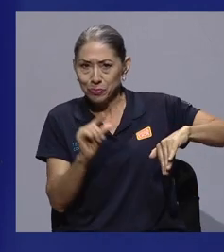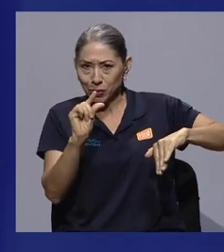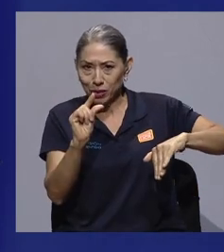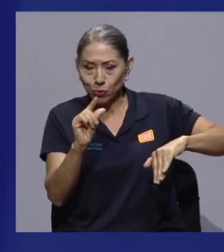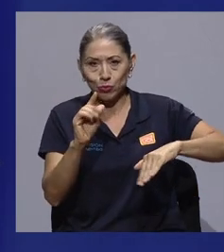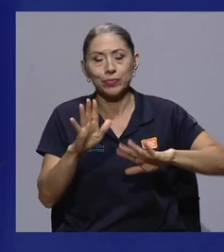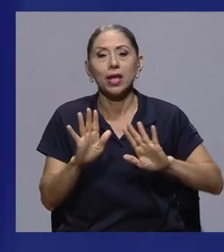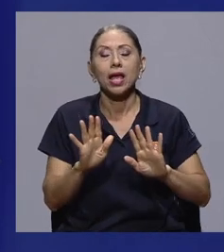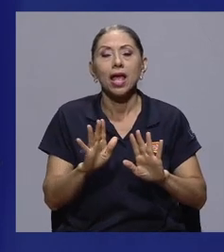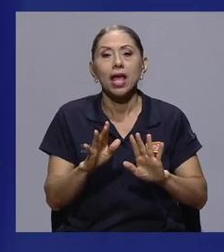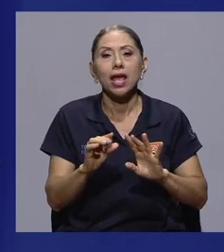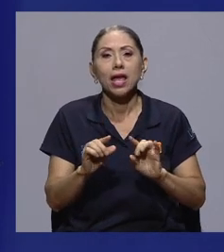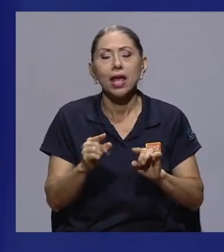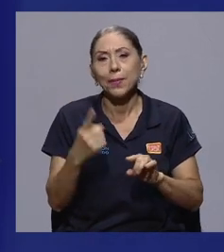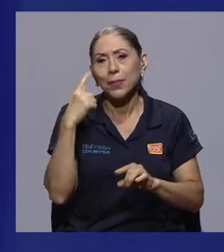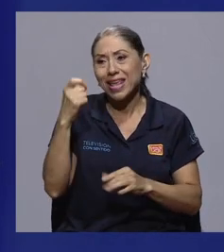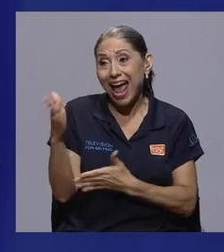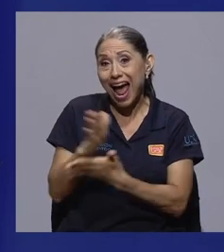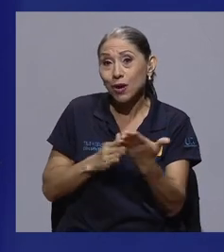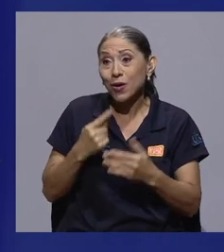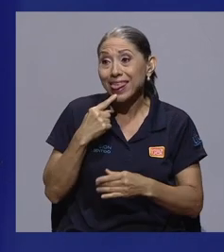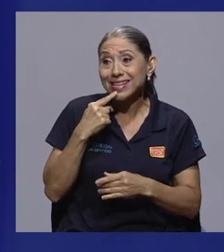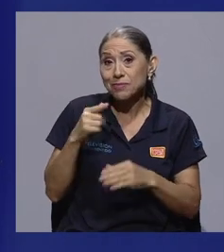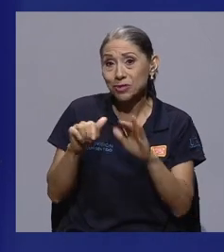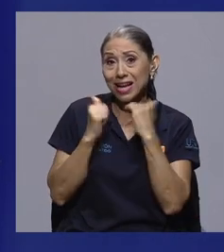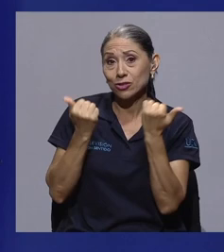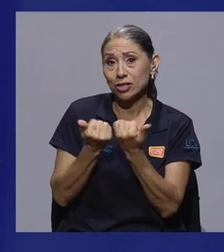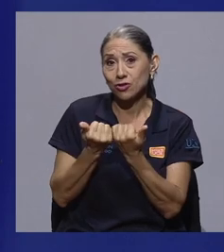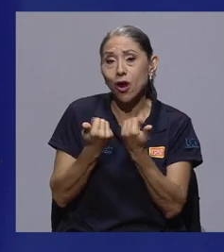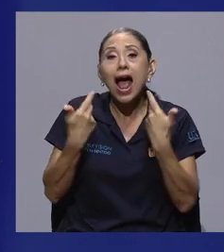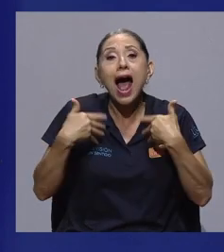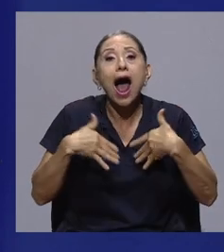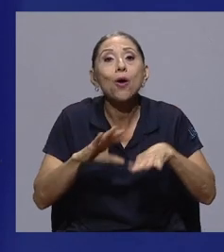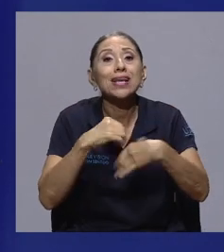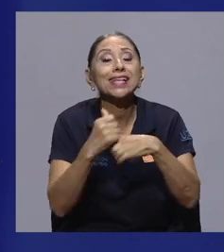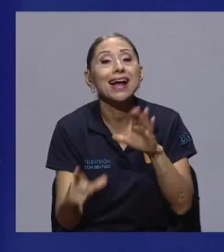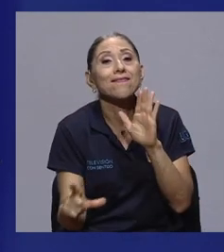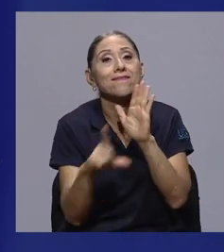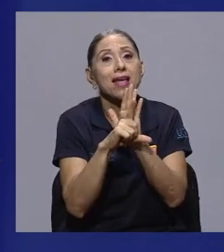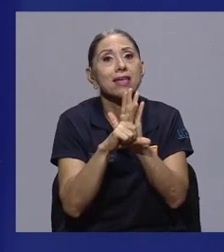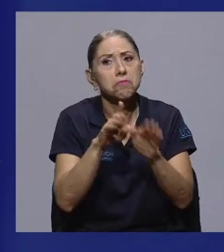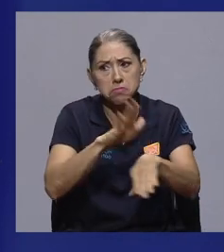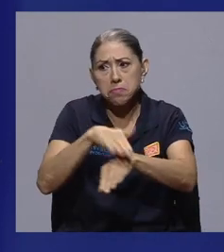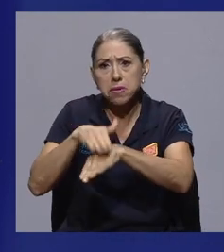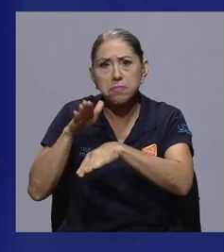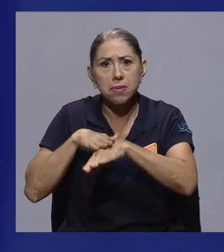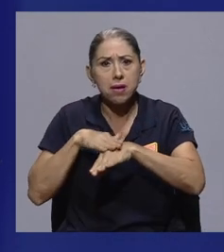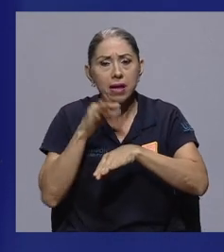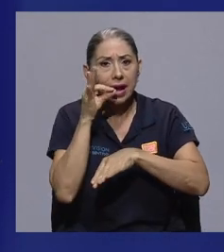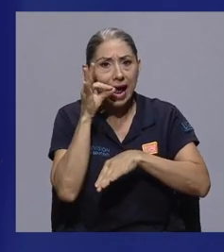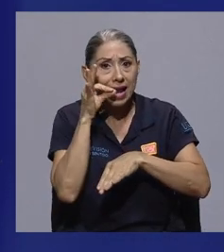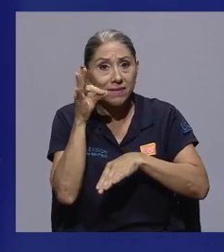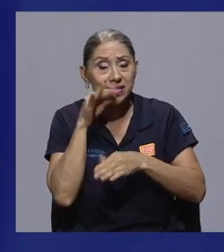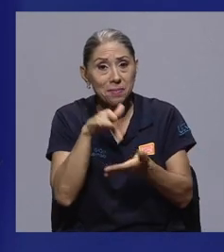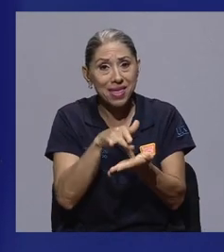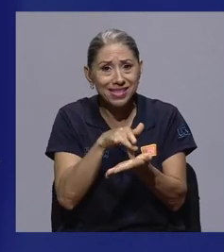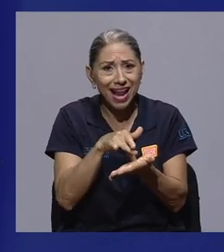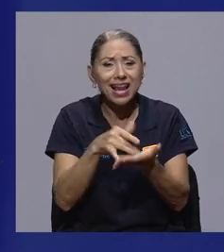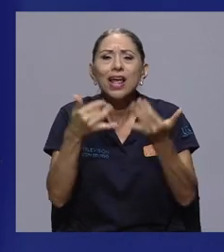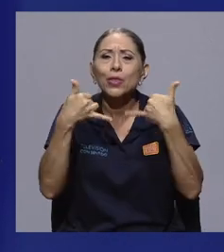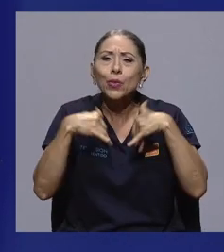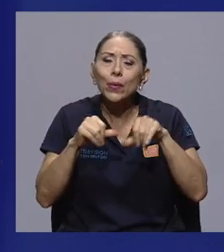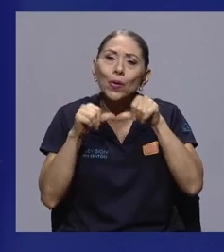cannabis, porque sí, algo que decimos en la asociación es, aunque se regule el cannabis medicinal, van a seguir habiendo personas jóvenes, principalmente